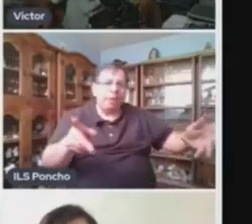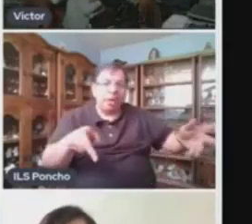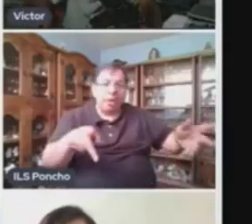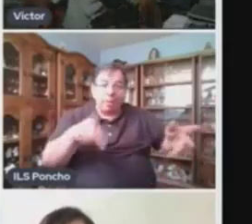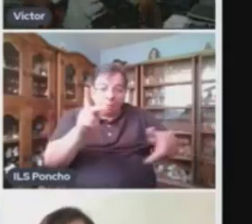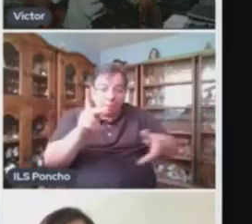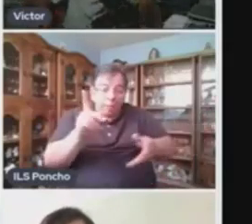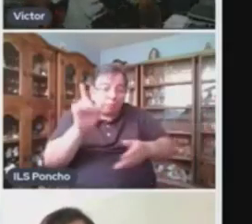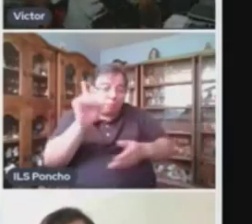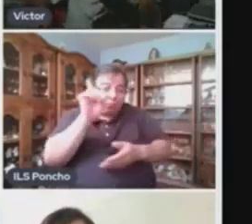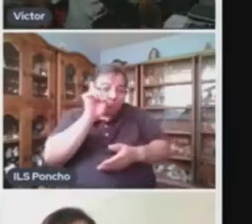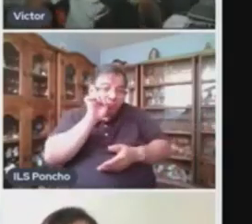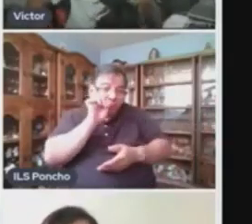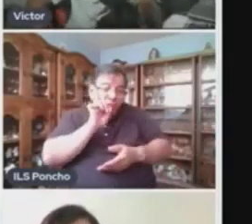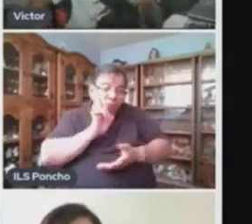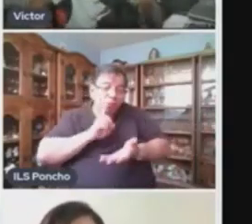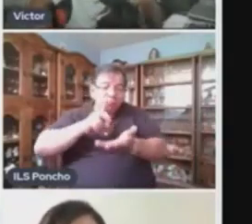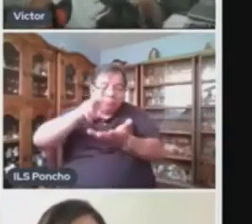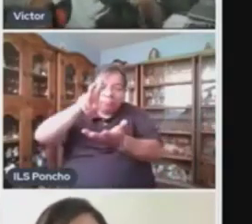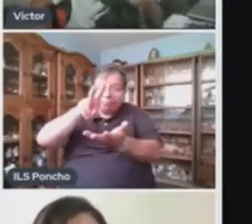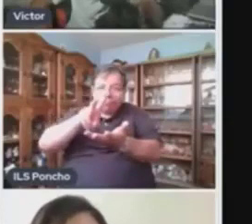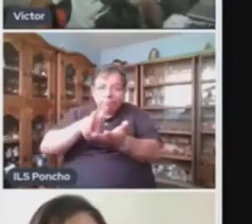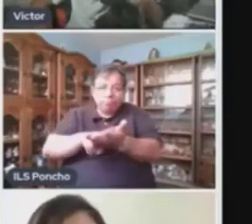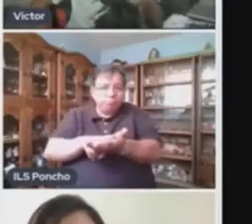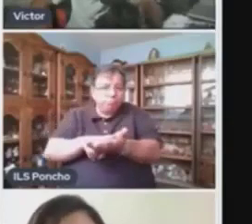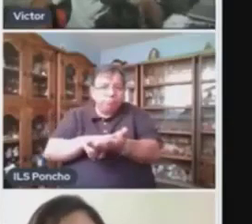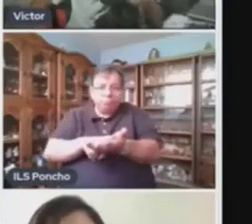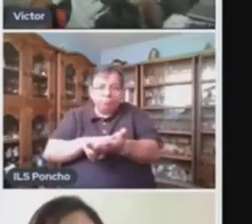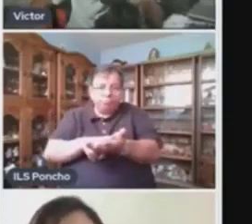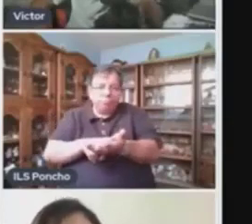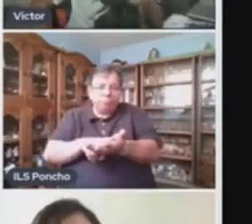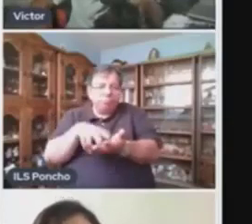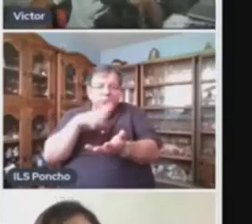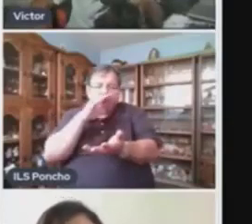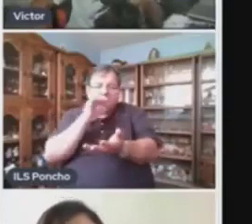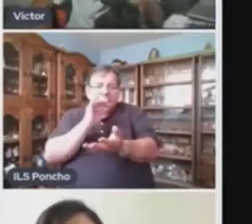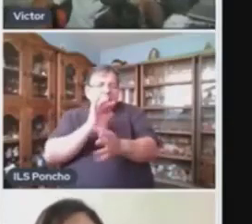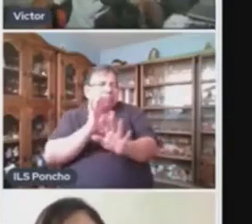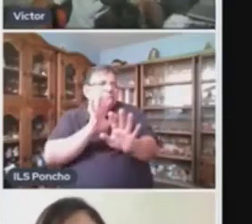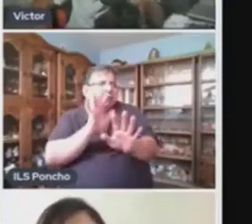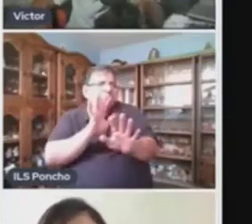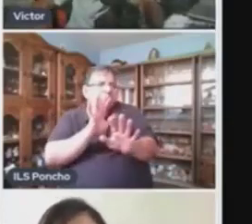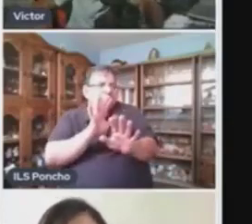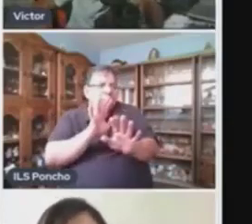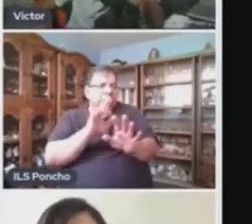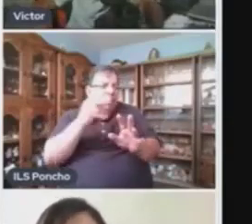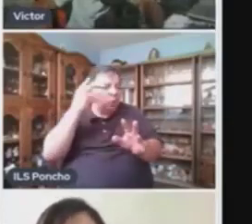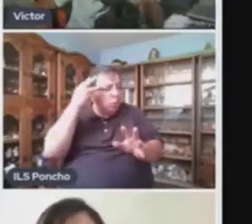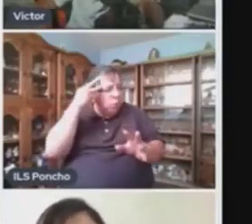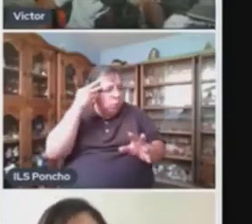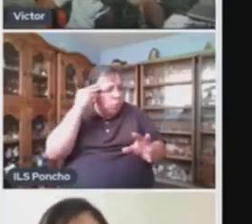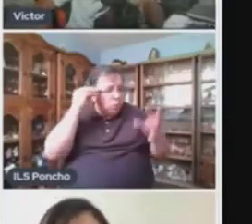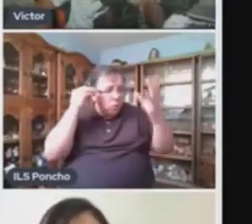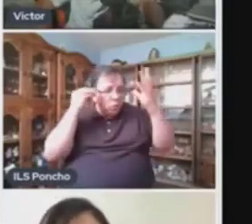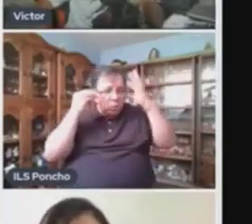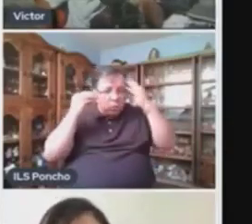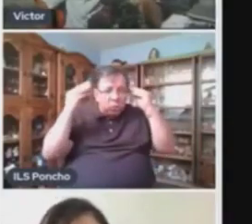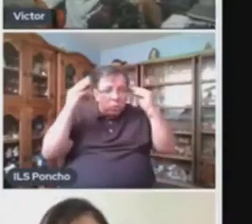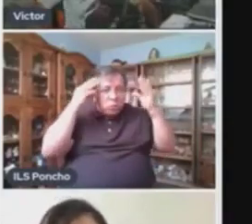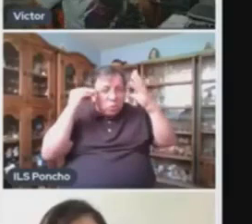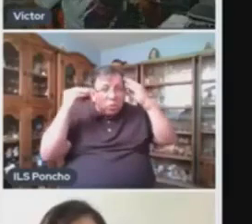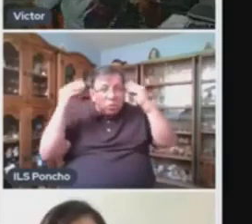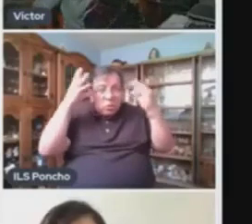La Joven No Pudo Moverse La Succión Fue Vertiginosa